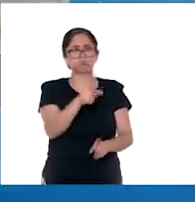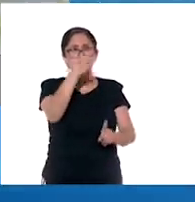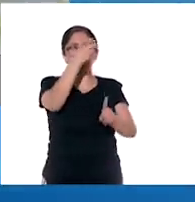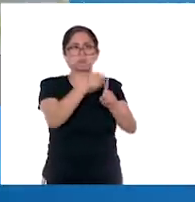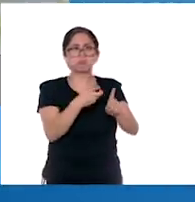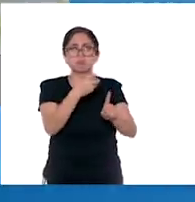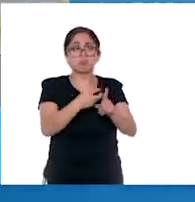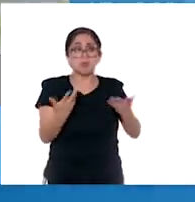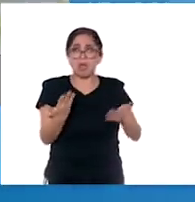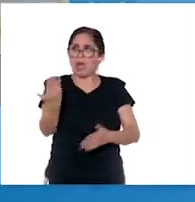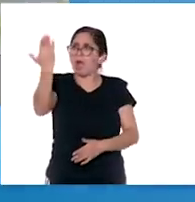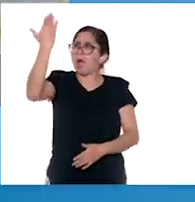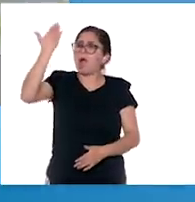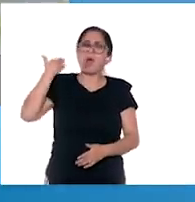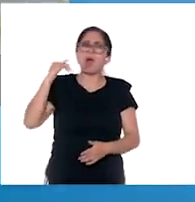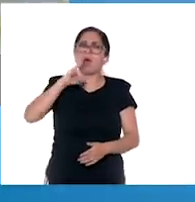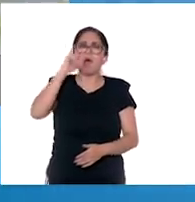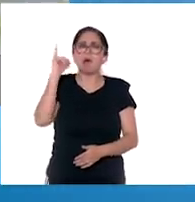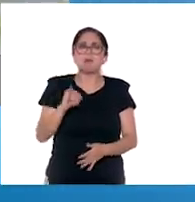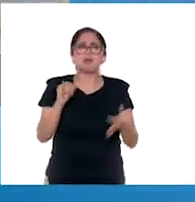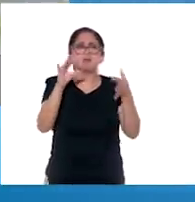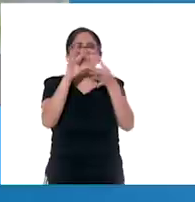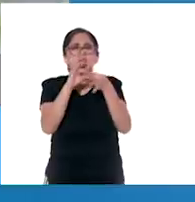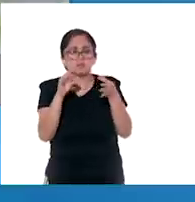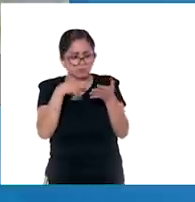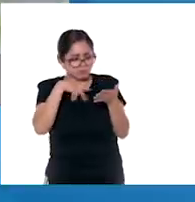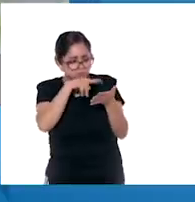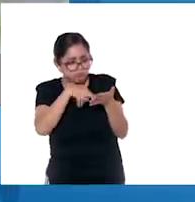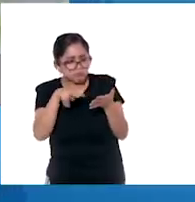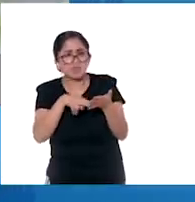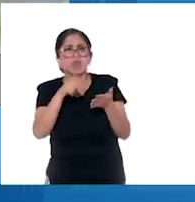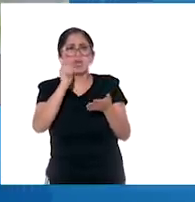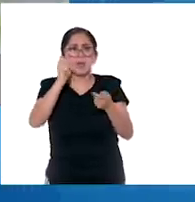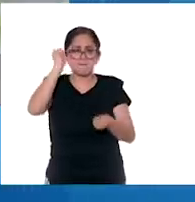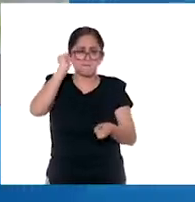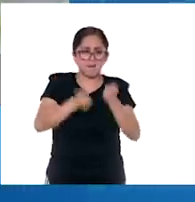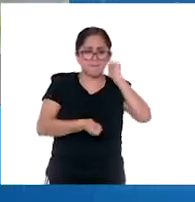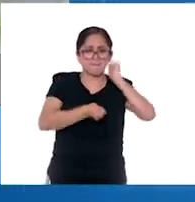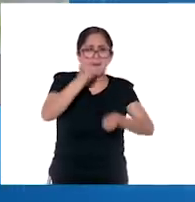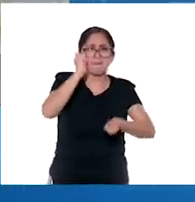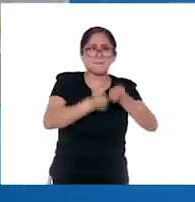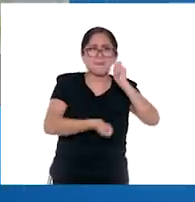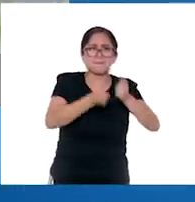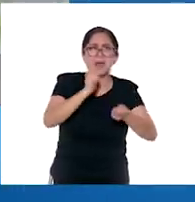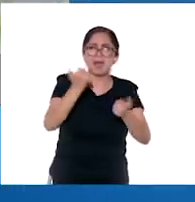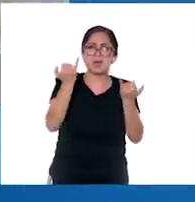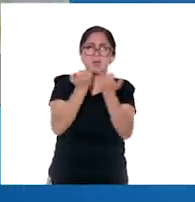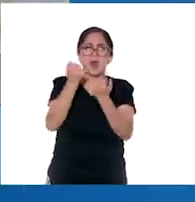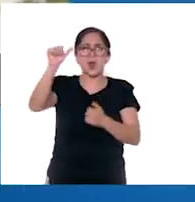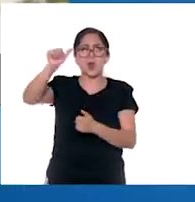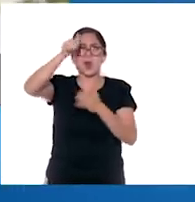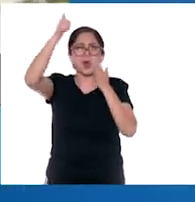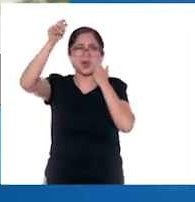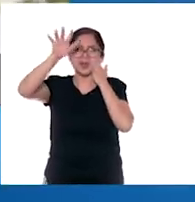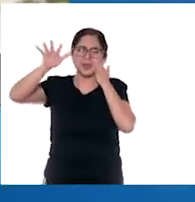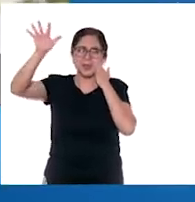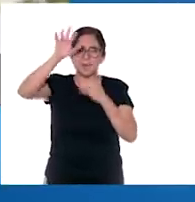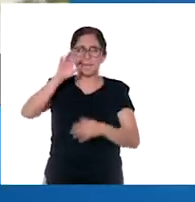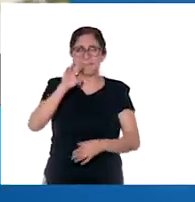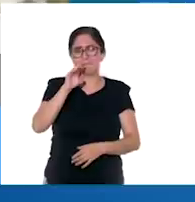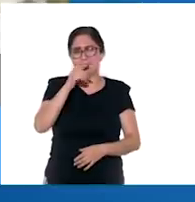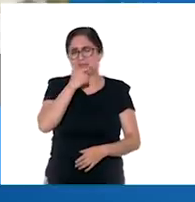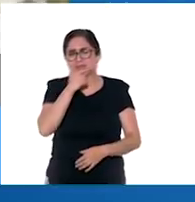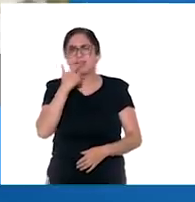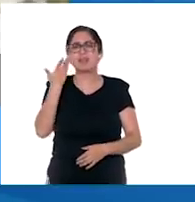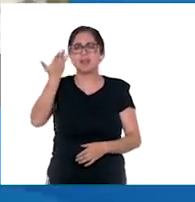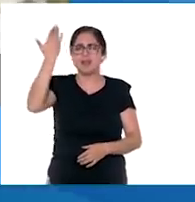noticia de que hubiera prohibiciones, por ejemplo, de tambores, como sí la hubo en las colonias británicas, por ejemplo, ¿no? Al contrario, por ejemplo,